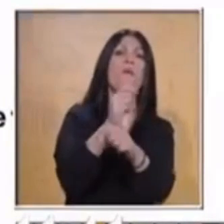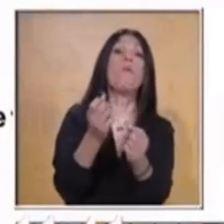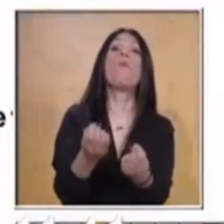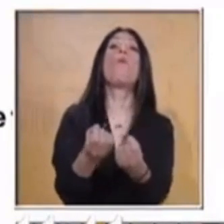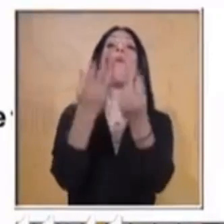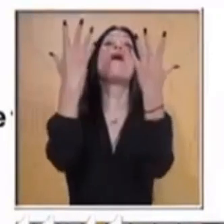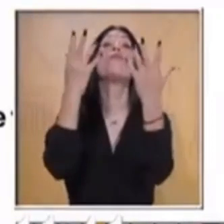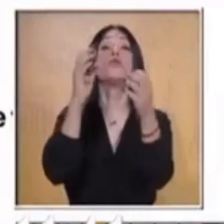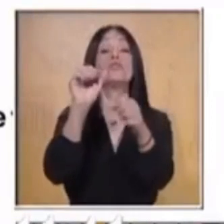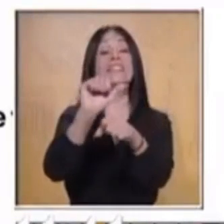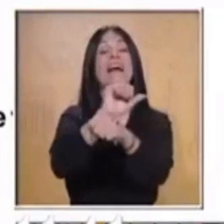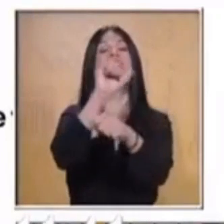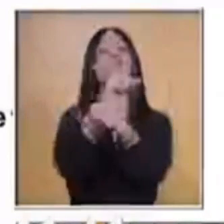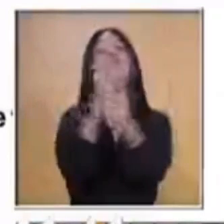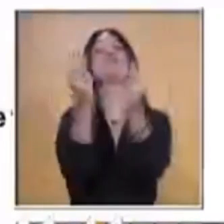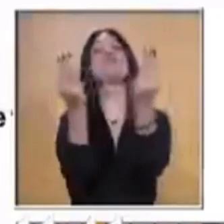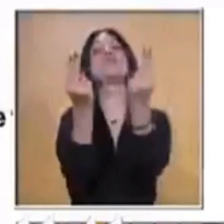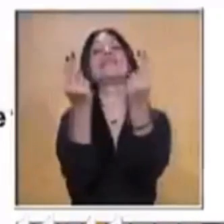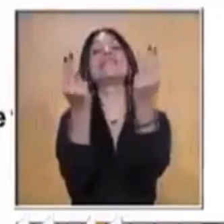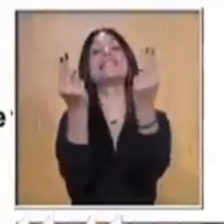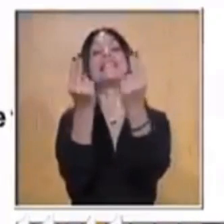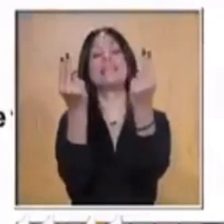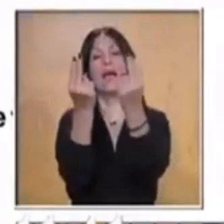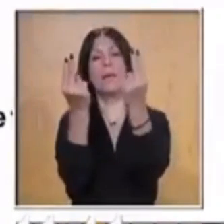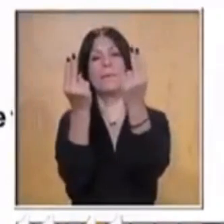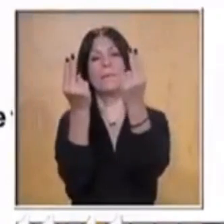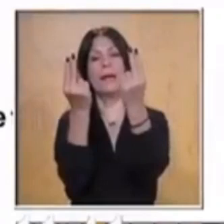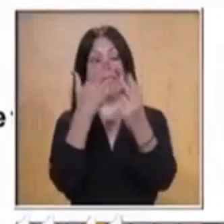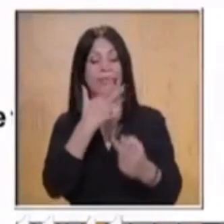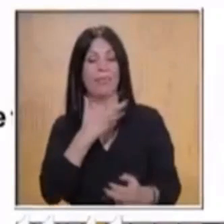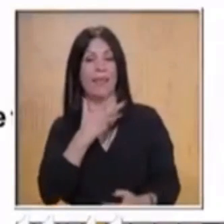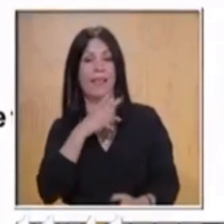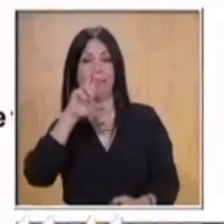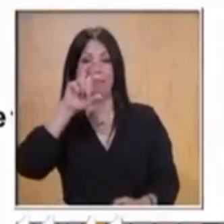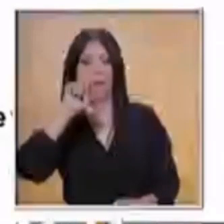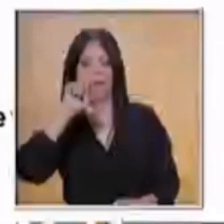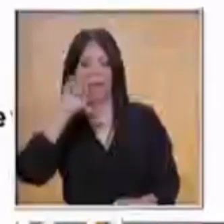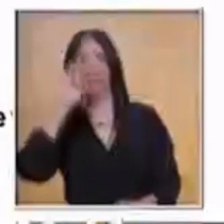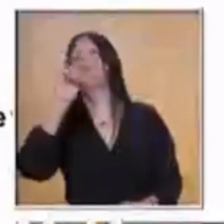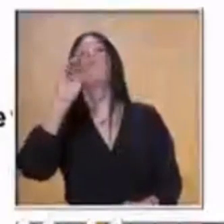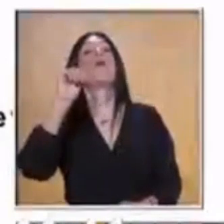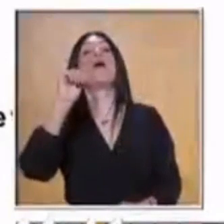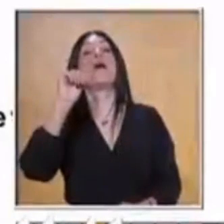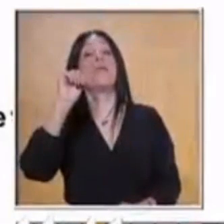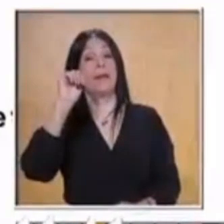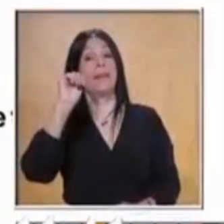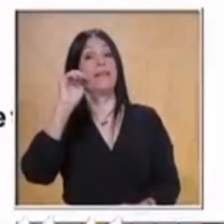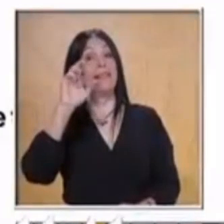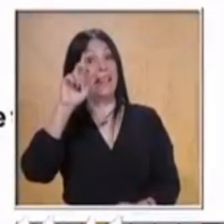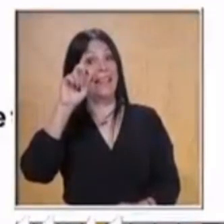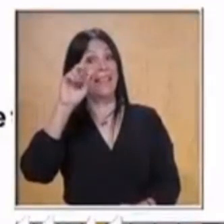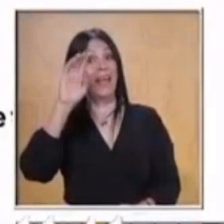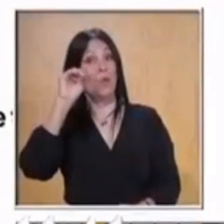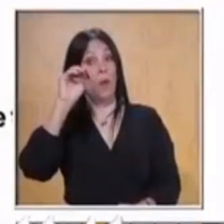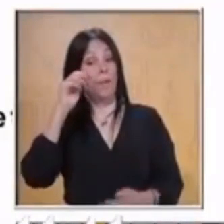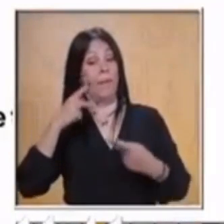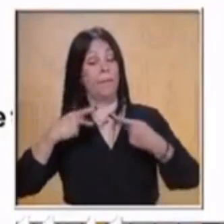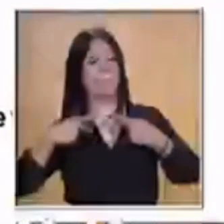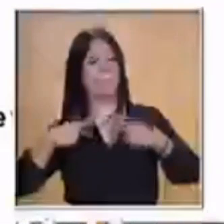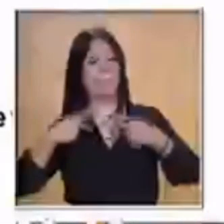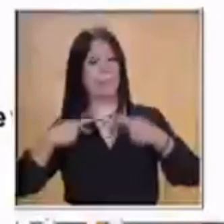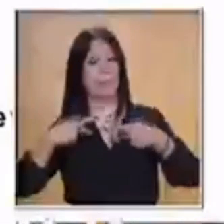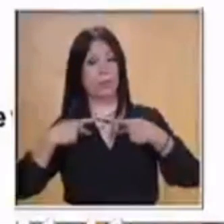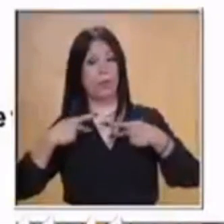¿cuántos autos se van a necesitar para el paseo? Vamos a ver. Son 39 alumnos, seis pasajeros,